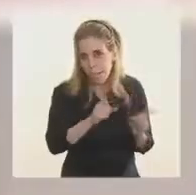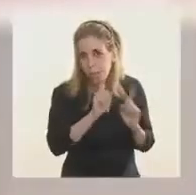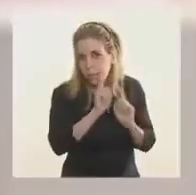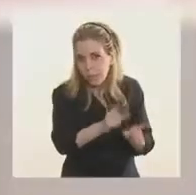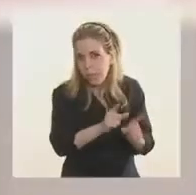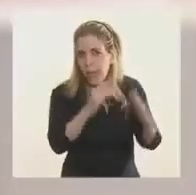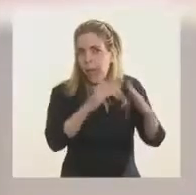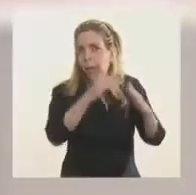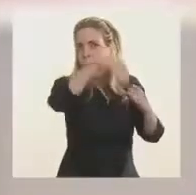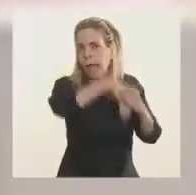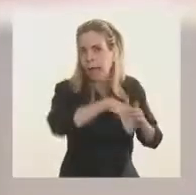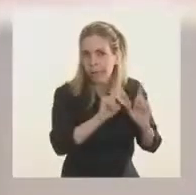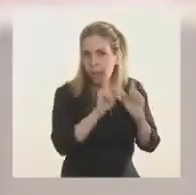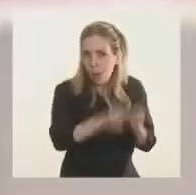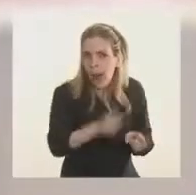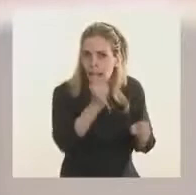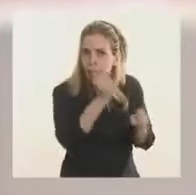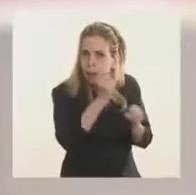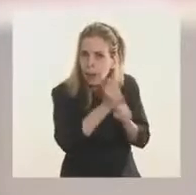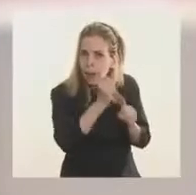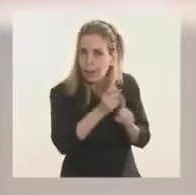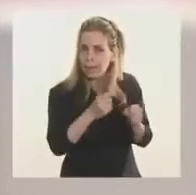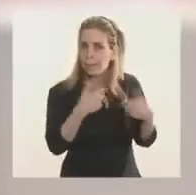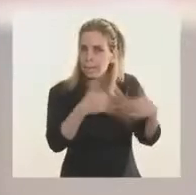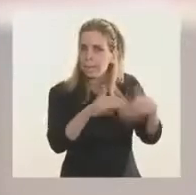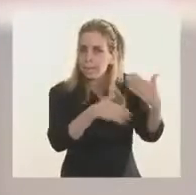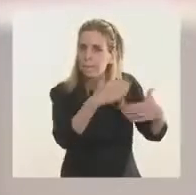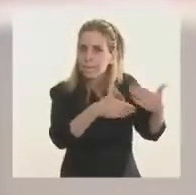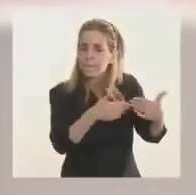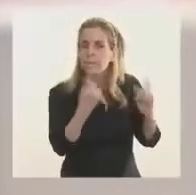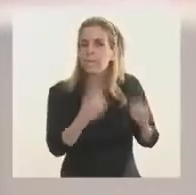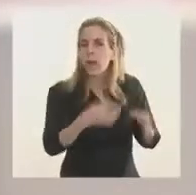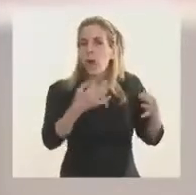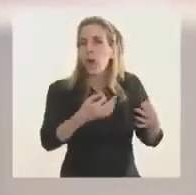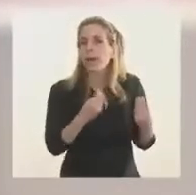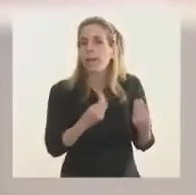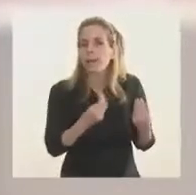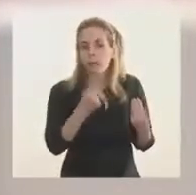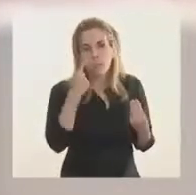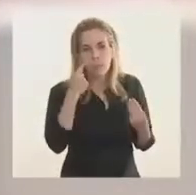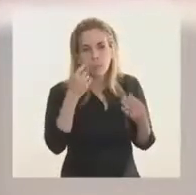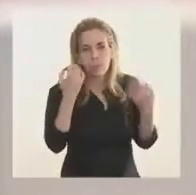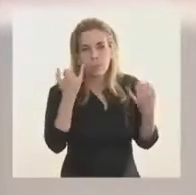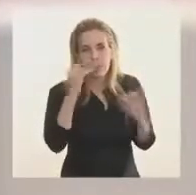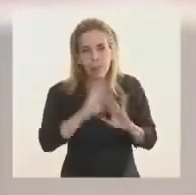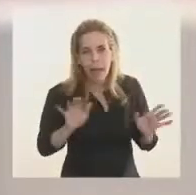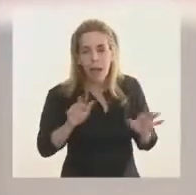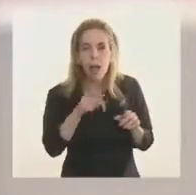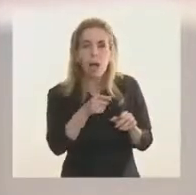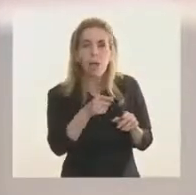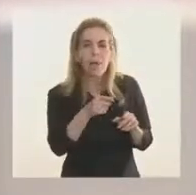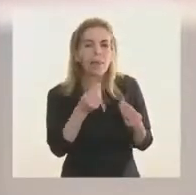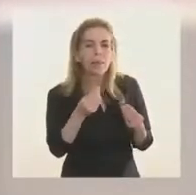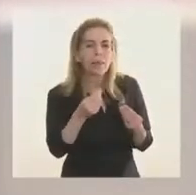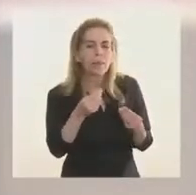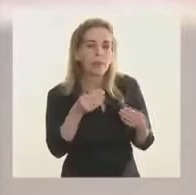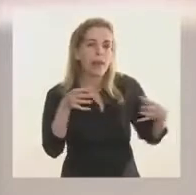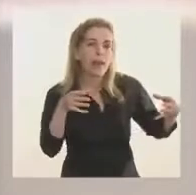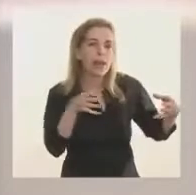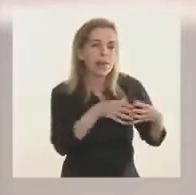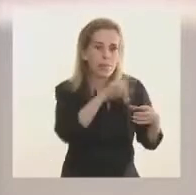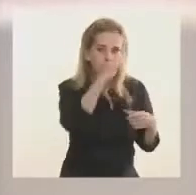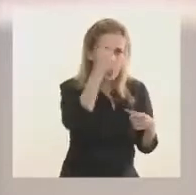con todo su impulso y todas sus ganas, pero sin duda la experiencia compartida de los equipos